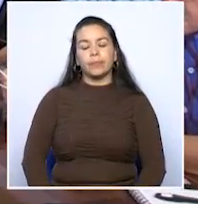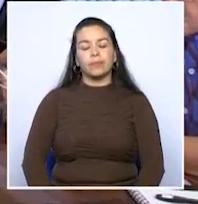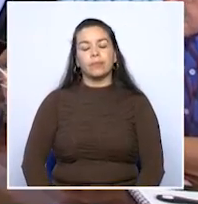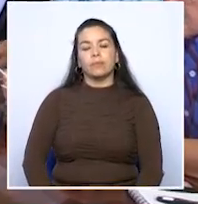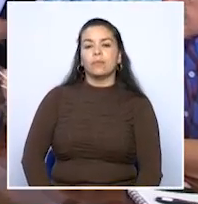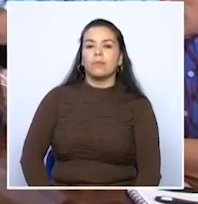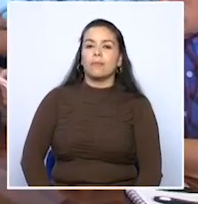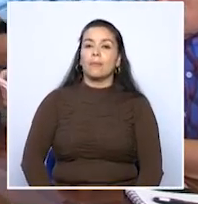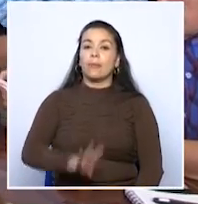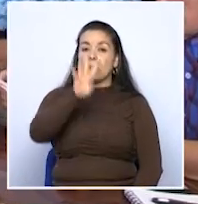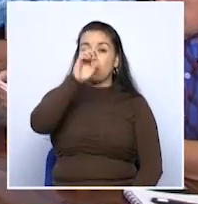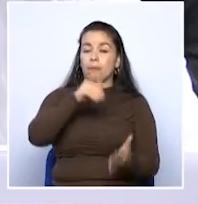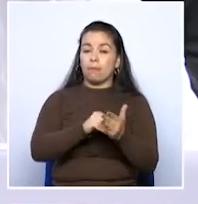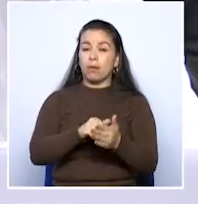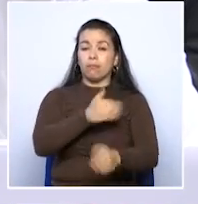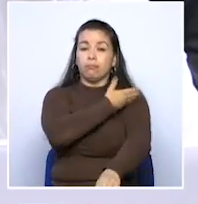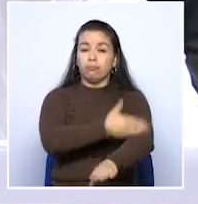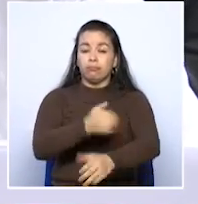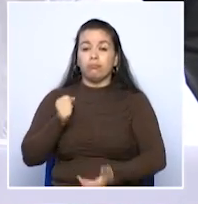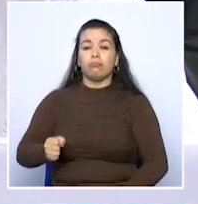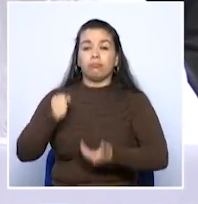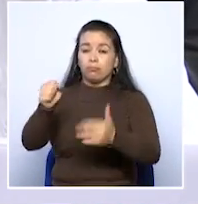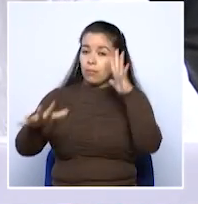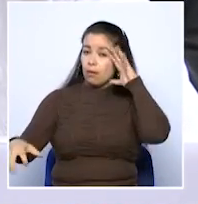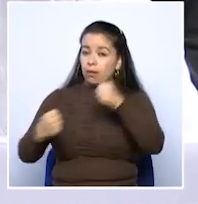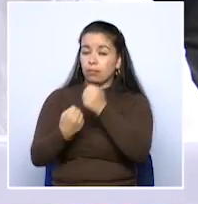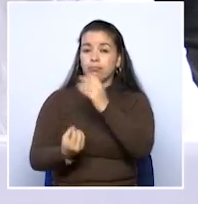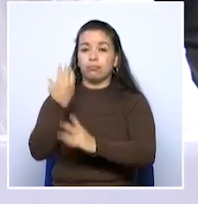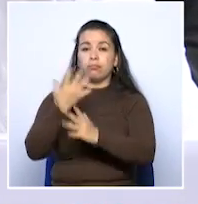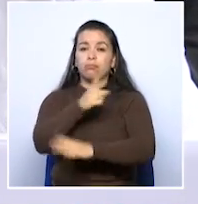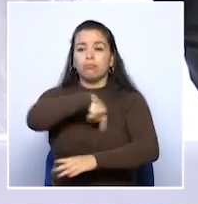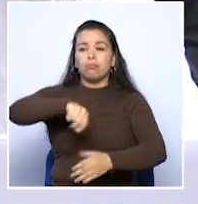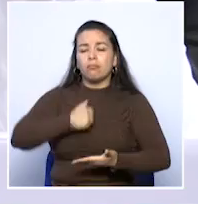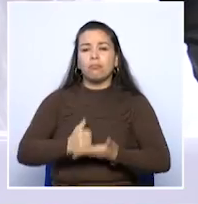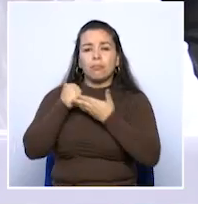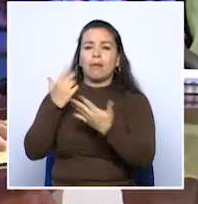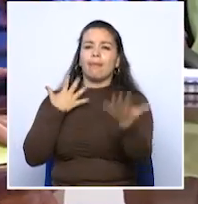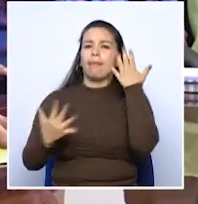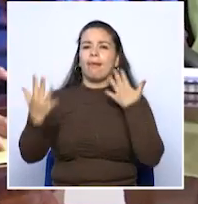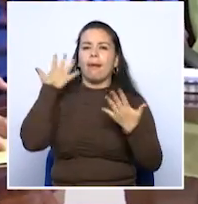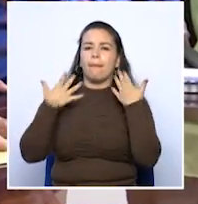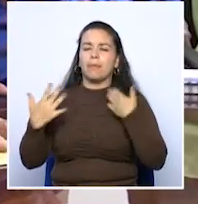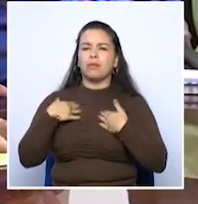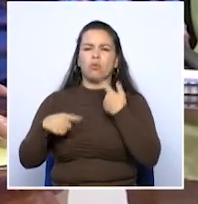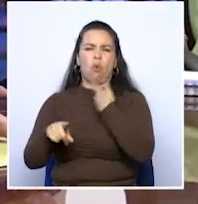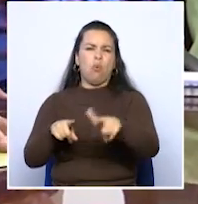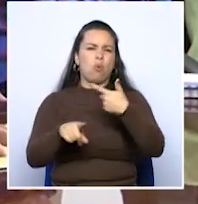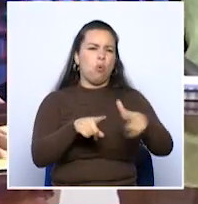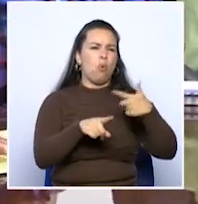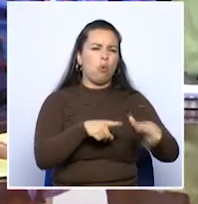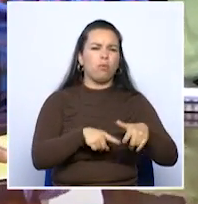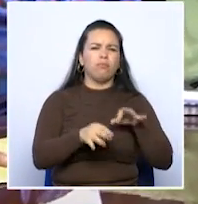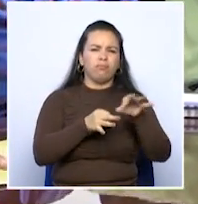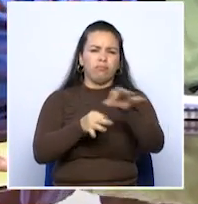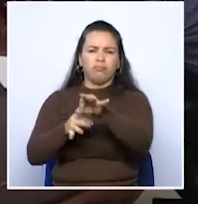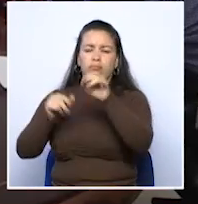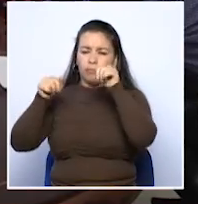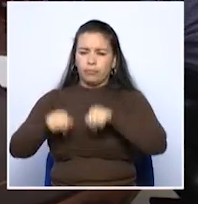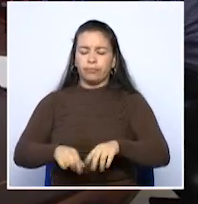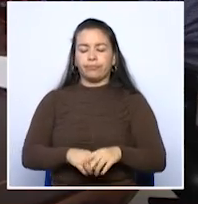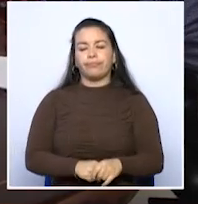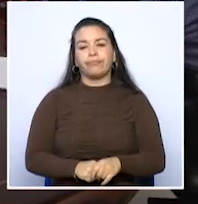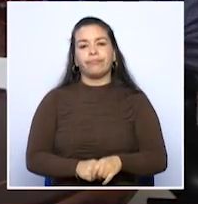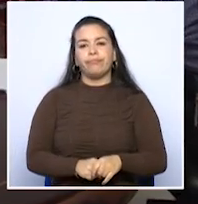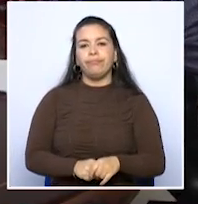Más de 9 mil millones de pesos serán invertidos en las alianzas productivas que beneficiarán a campesinos de la Celia, Apía, Quinchía, Santuario, Santa Rosa de Cabal,